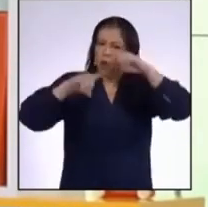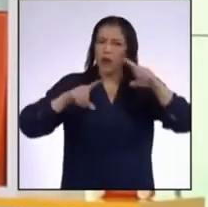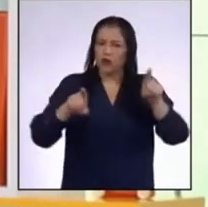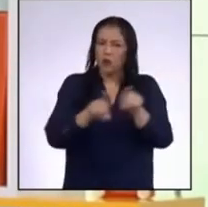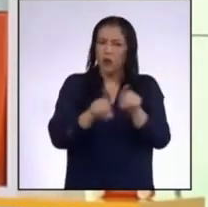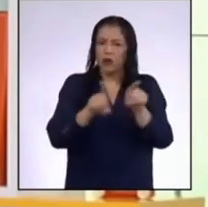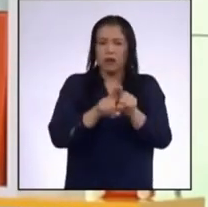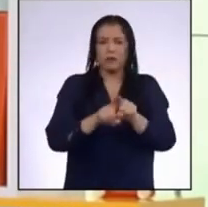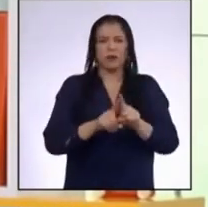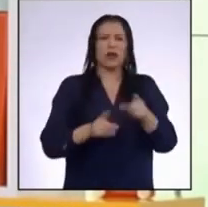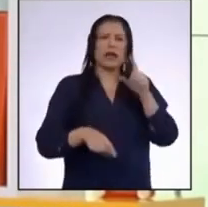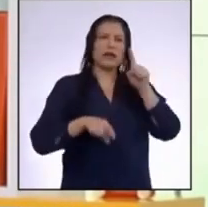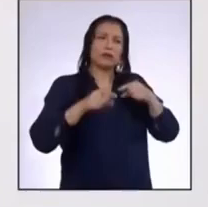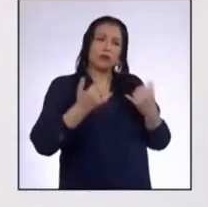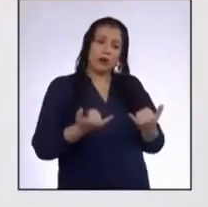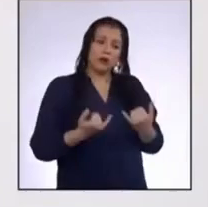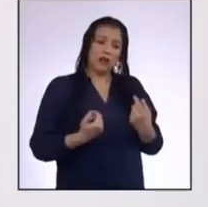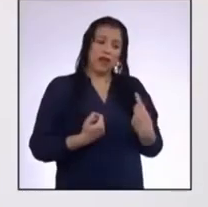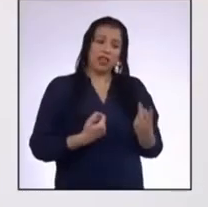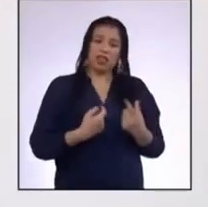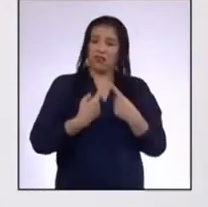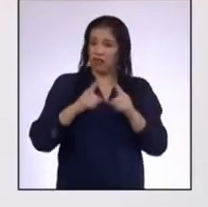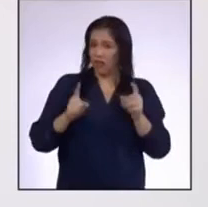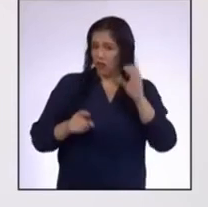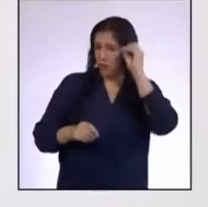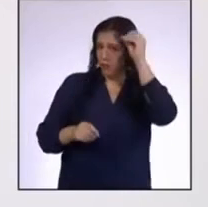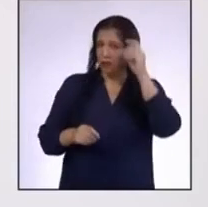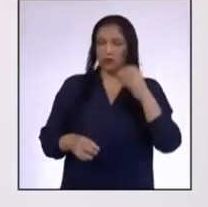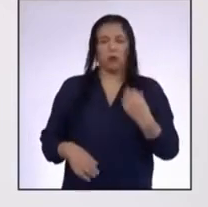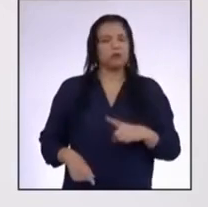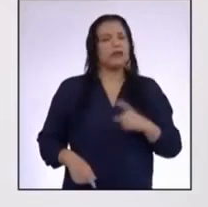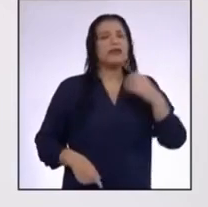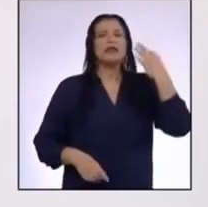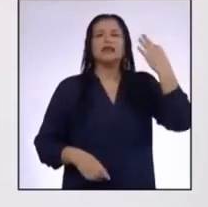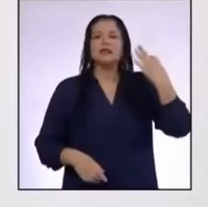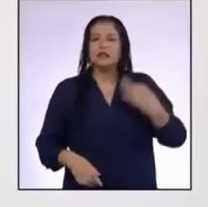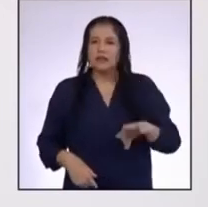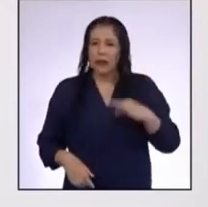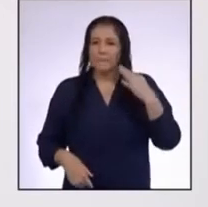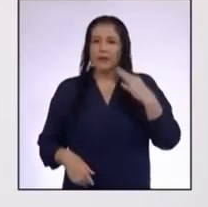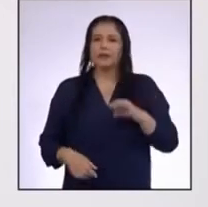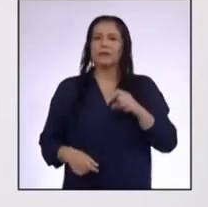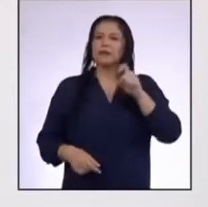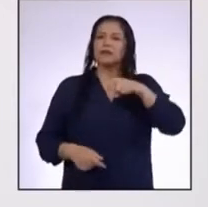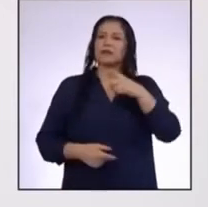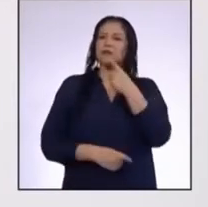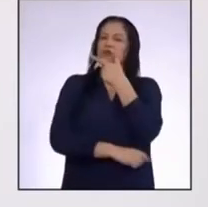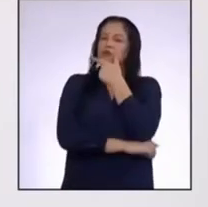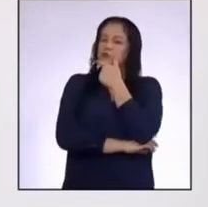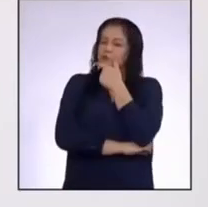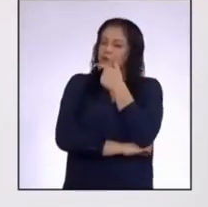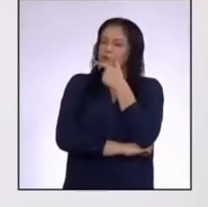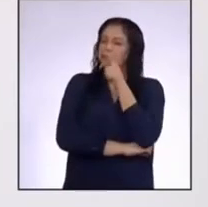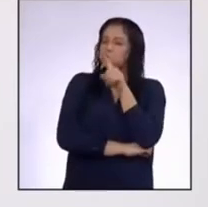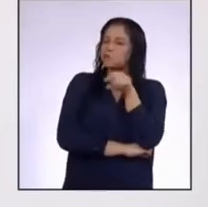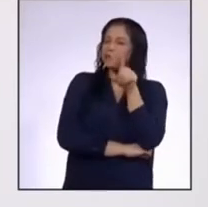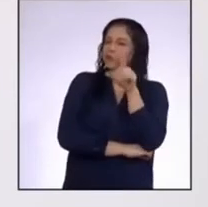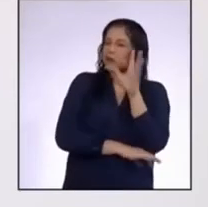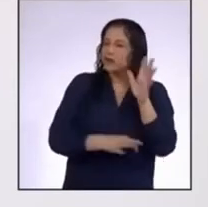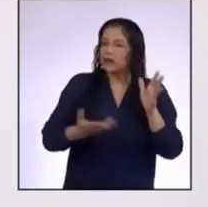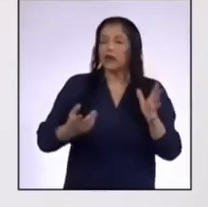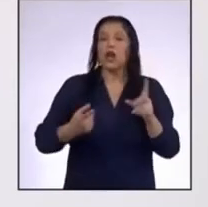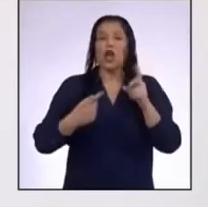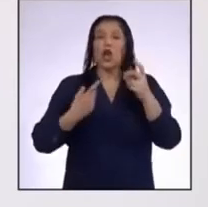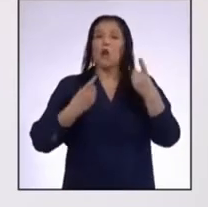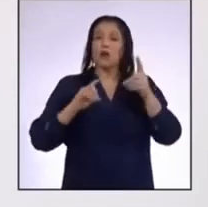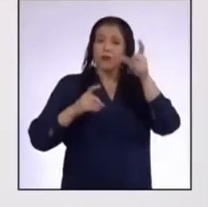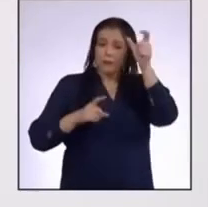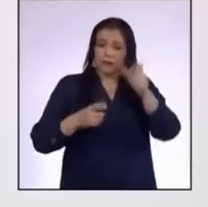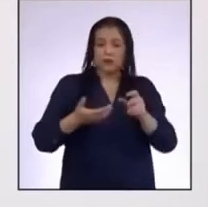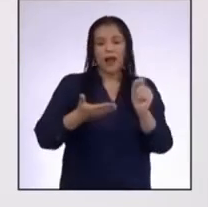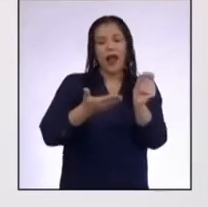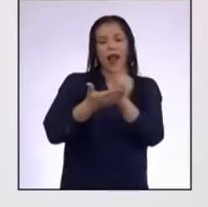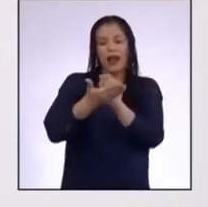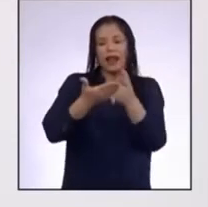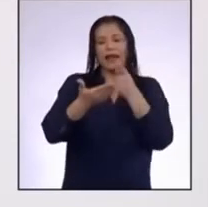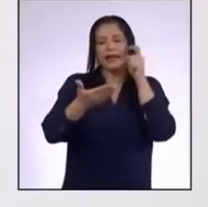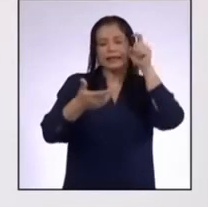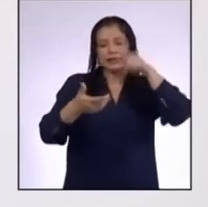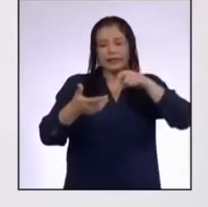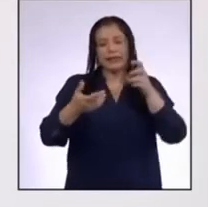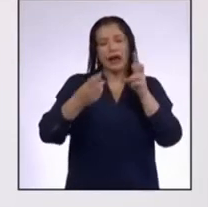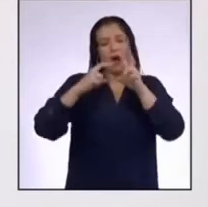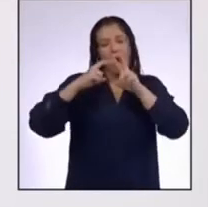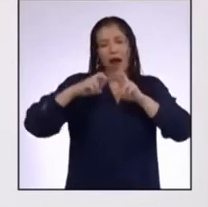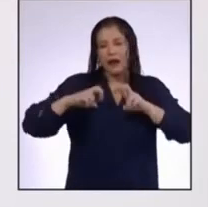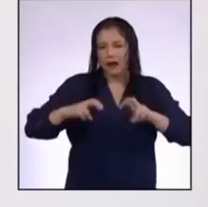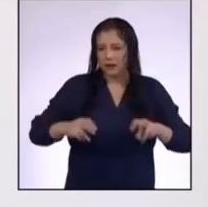Porque eso sucedió un poco ahora Siempre debemos ser críticos Cuando leemos, hay que analizar bien el